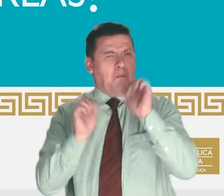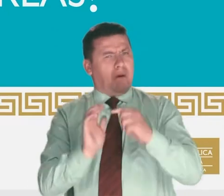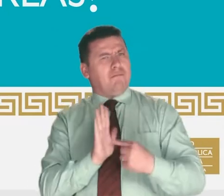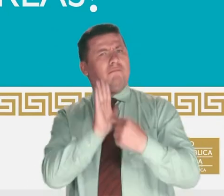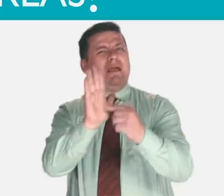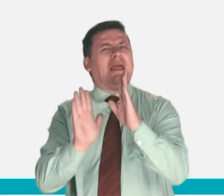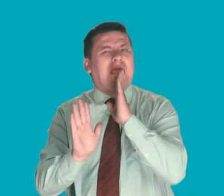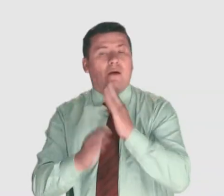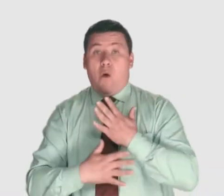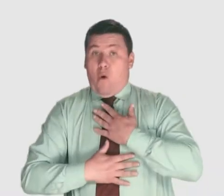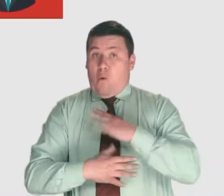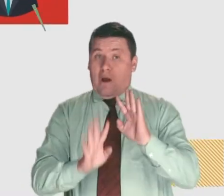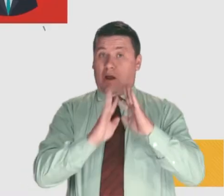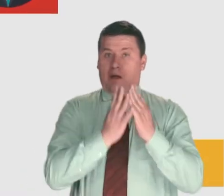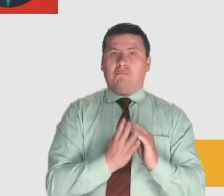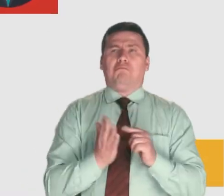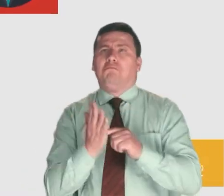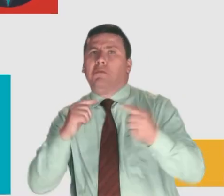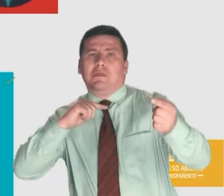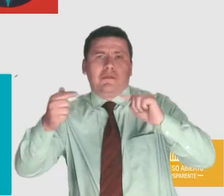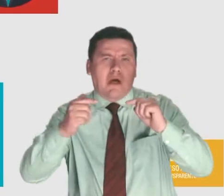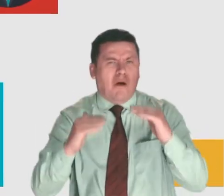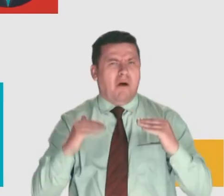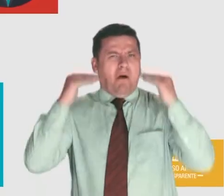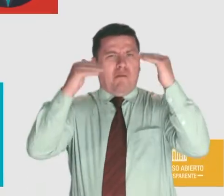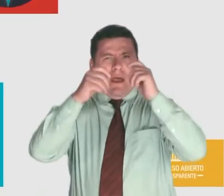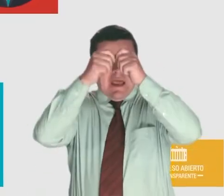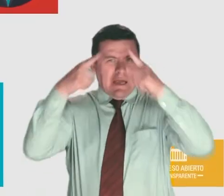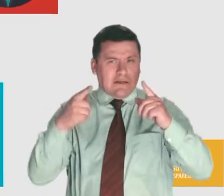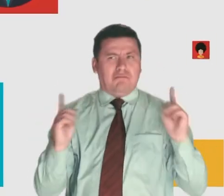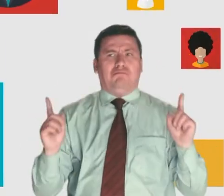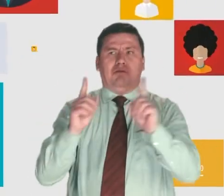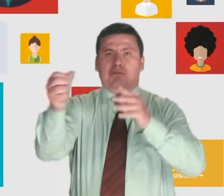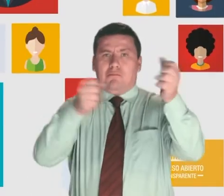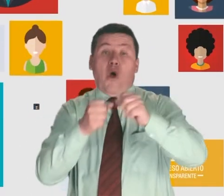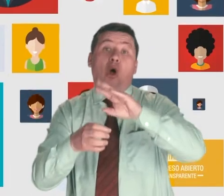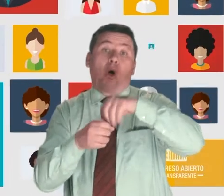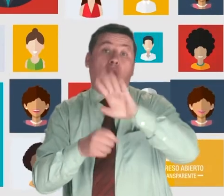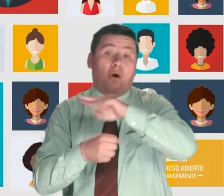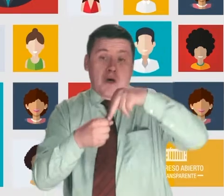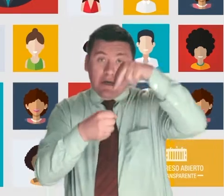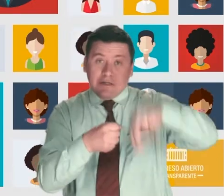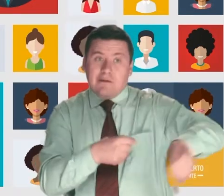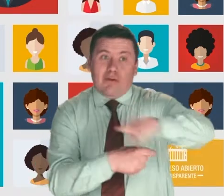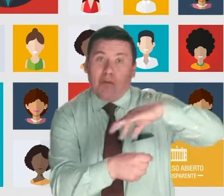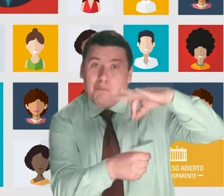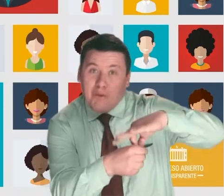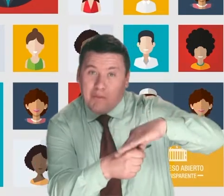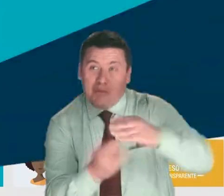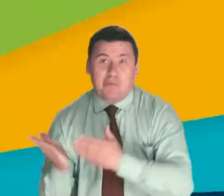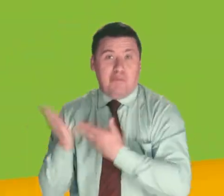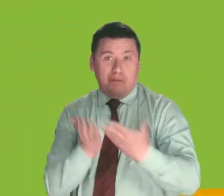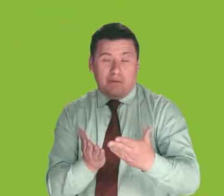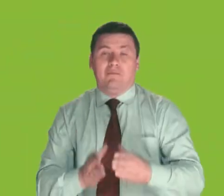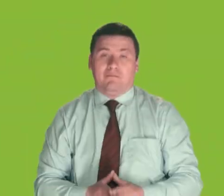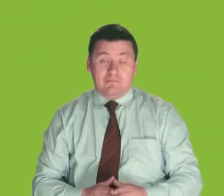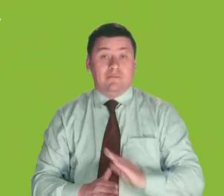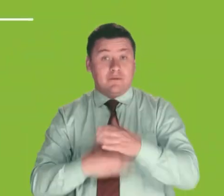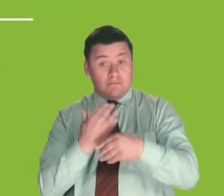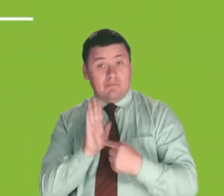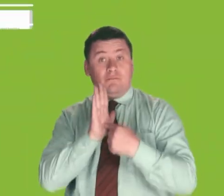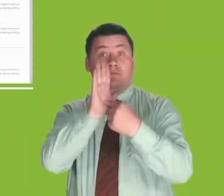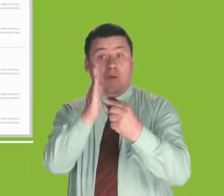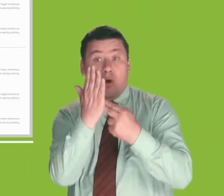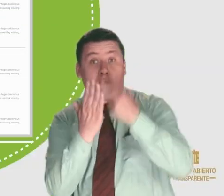presentarlas? Cualquier congresista, algunos altos funcionarios del Estado y los ciudadanos a través de la iniciativa popular. Después de